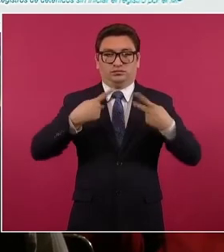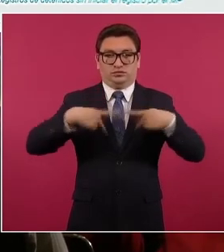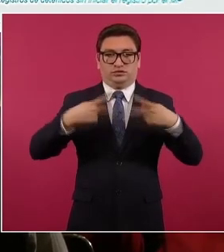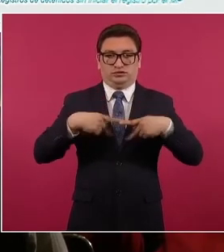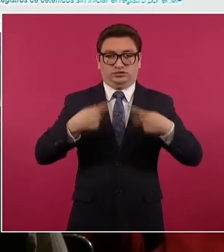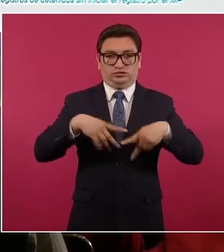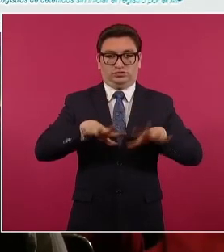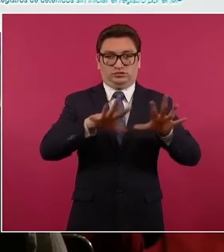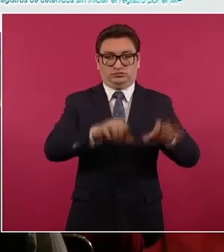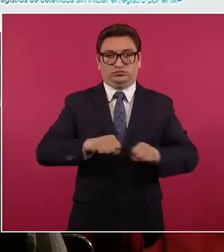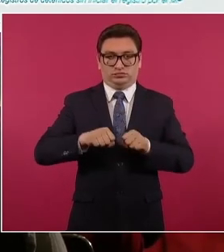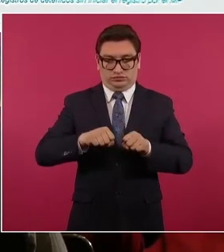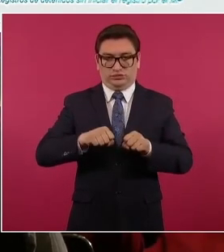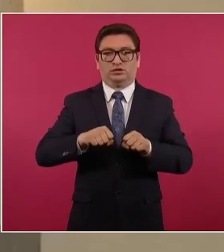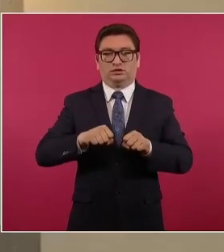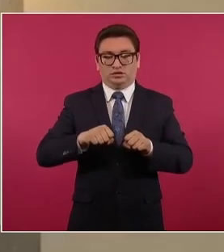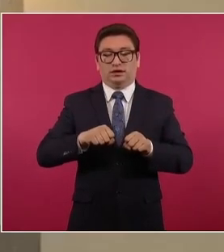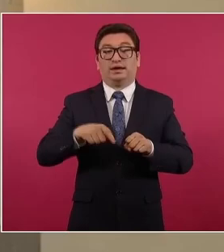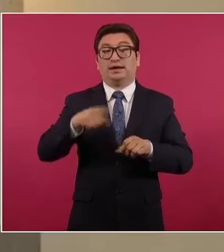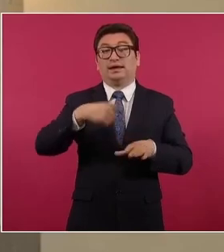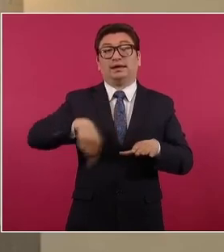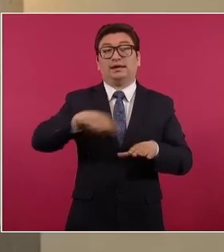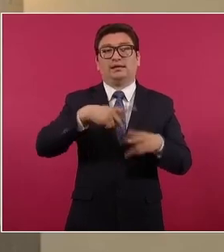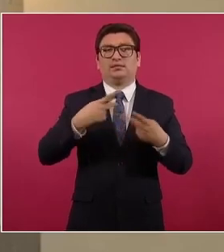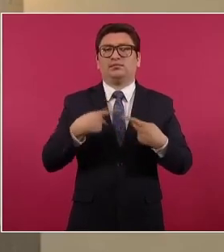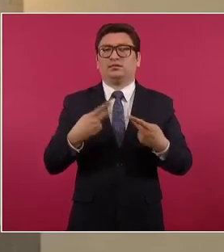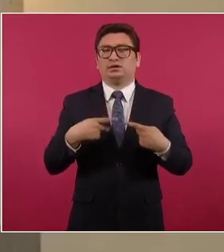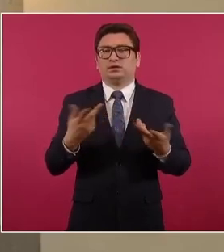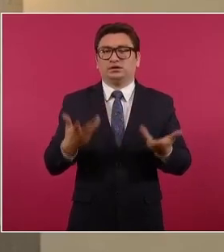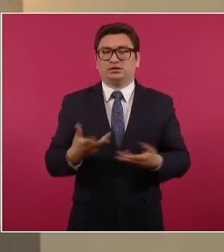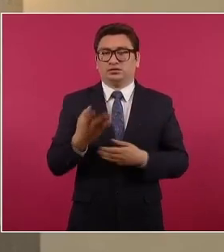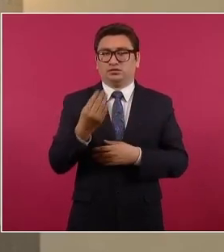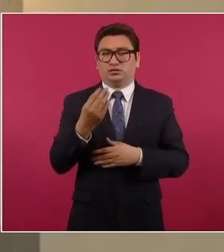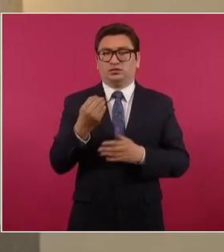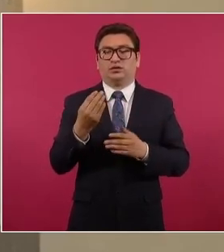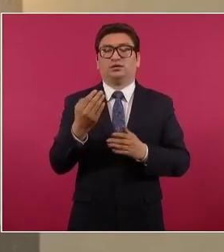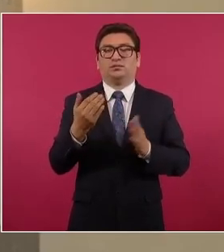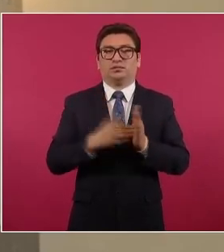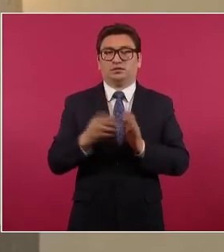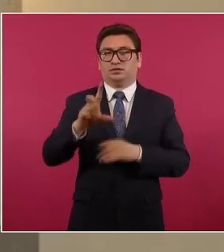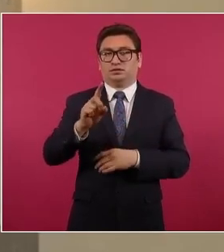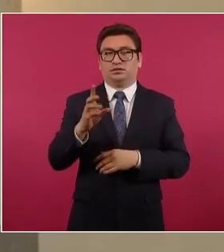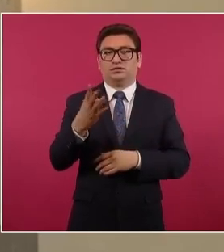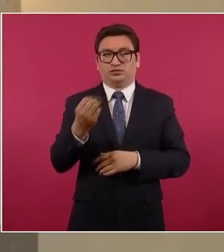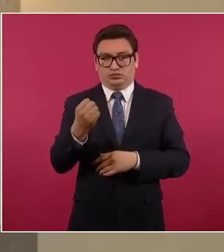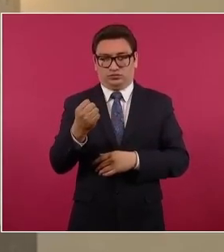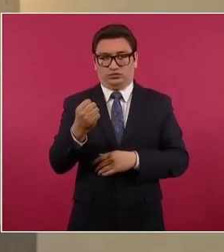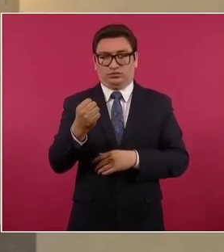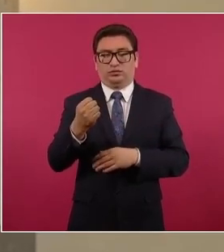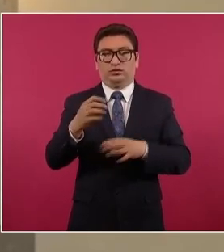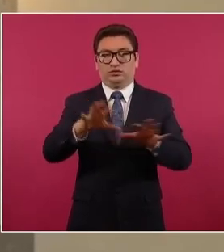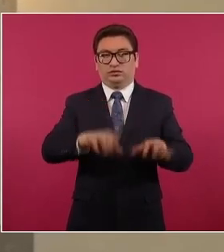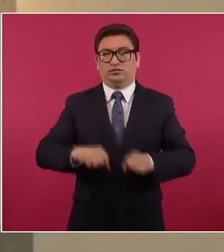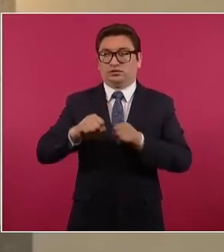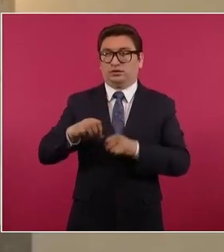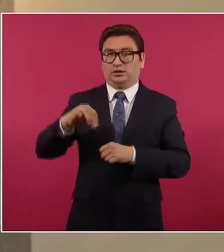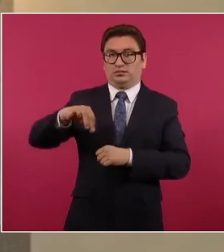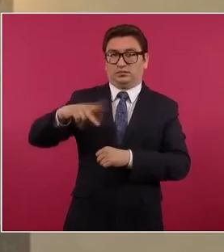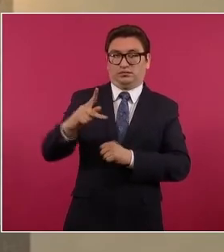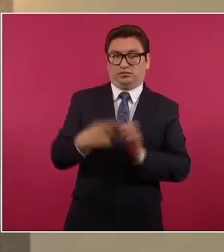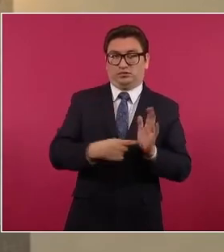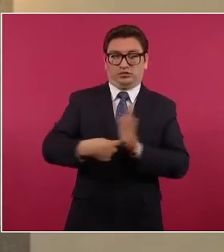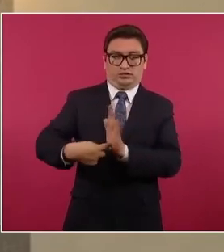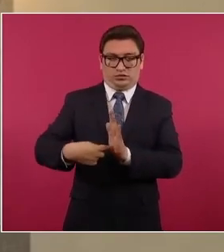detenidas, de las cuales 9 mil 39 fueron presentados ante el Ministerio